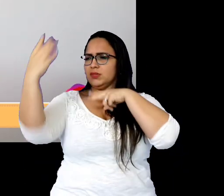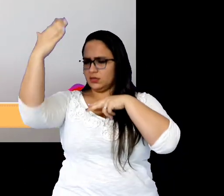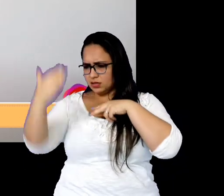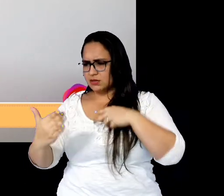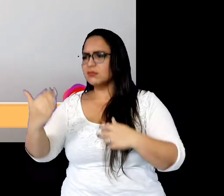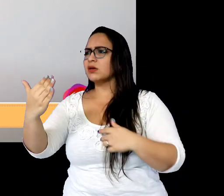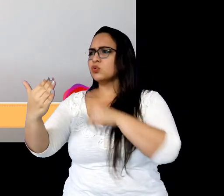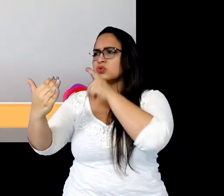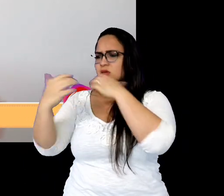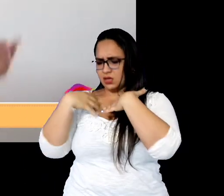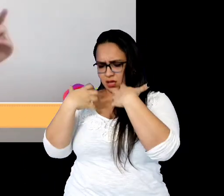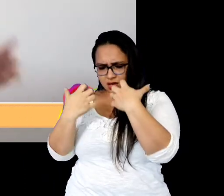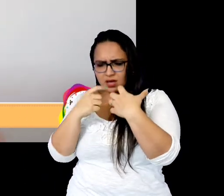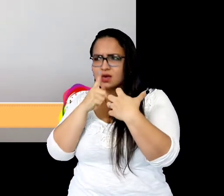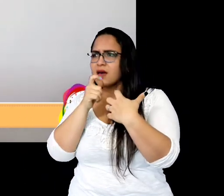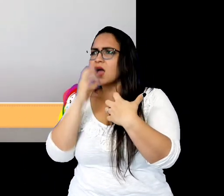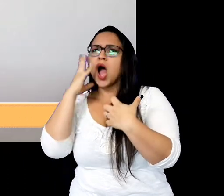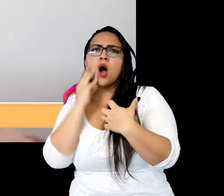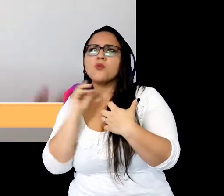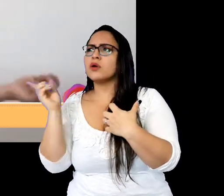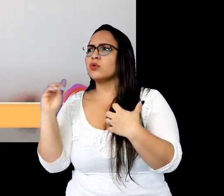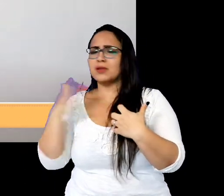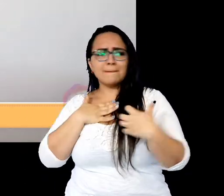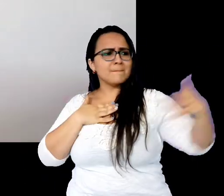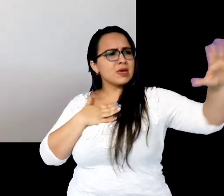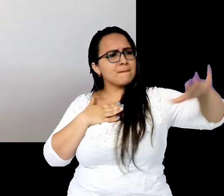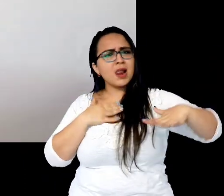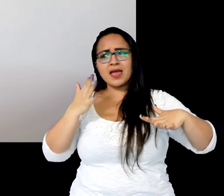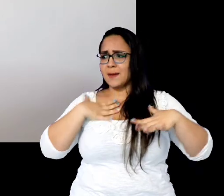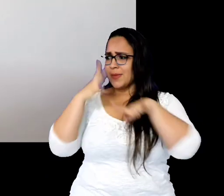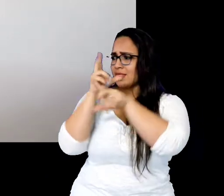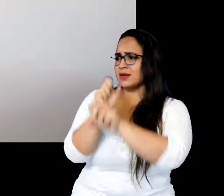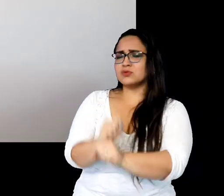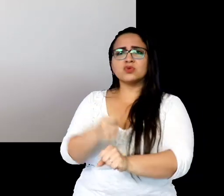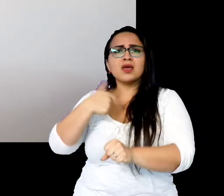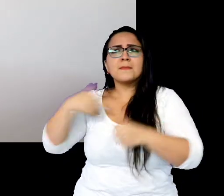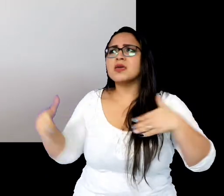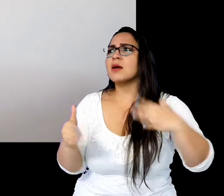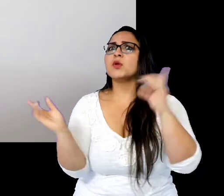abuelos, dónde están sus playas, sus costumbres y sus senderos.